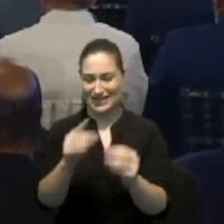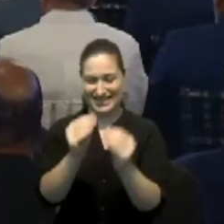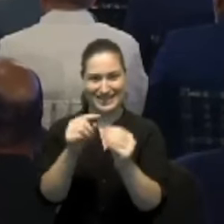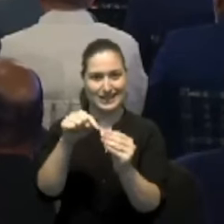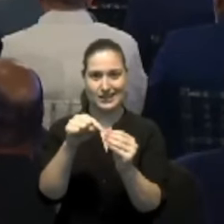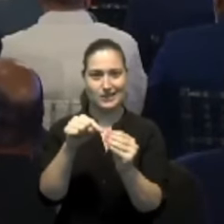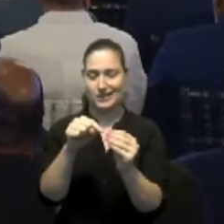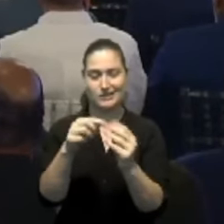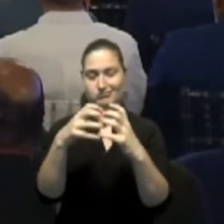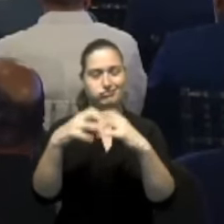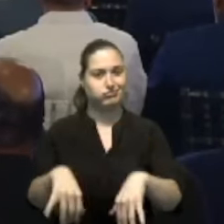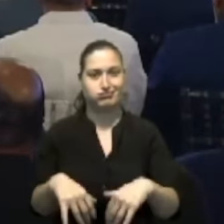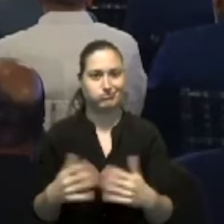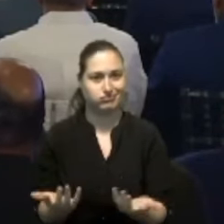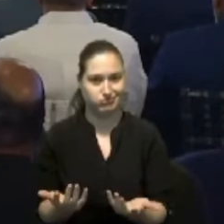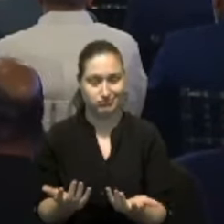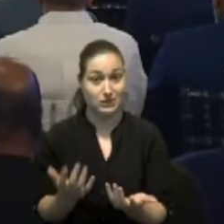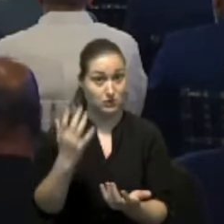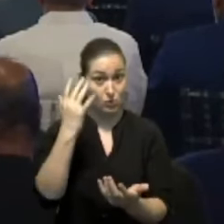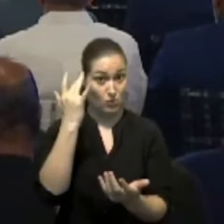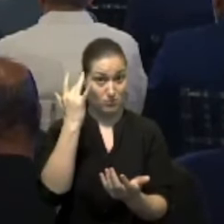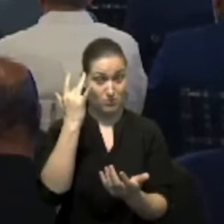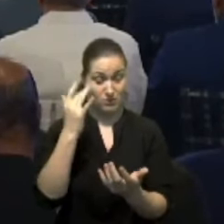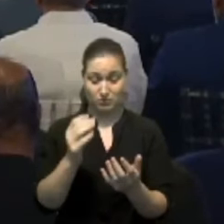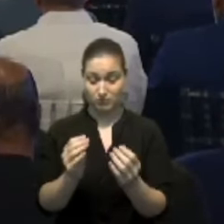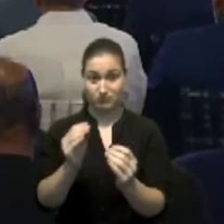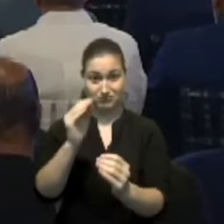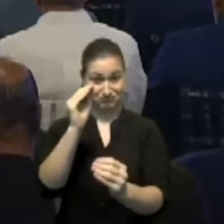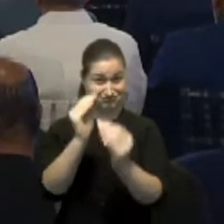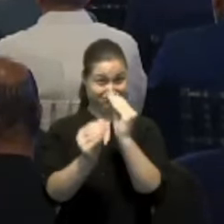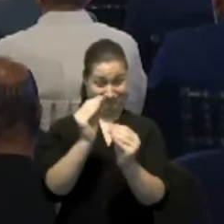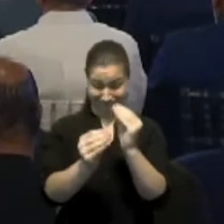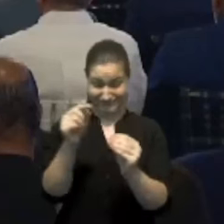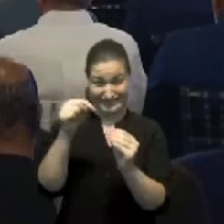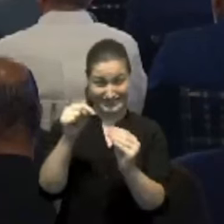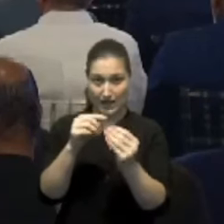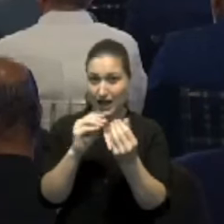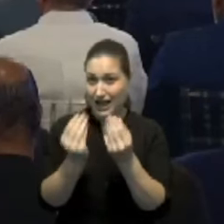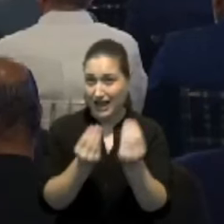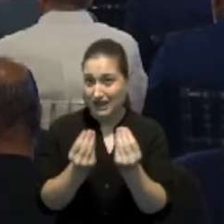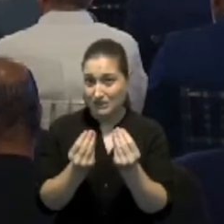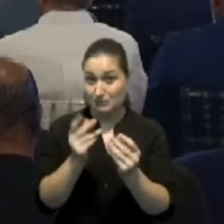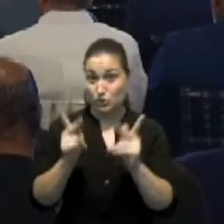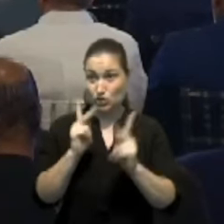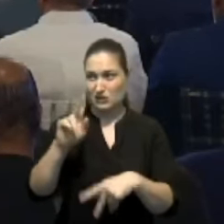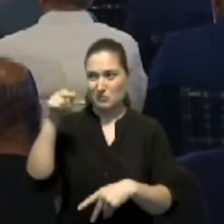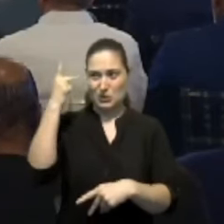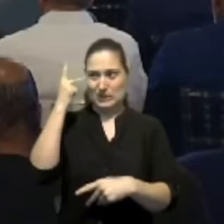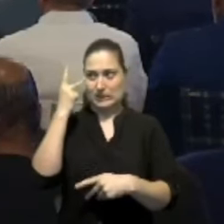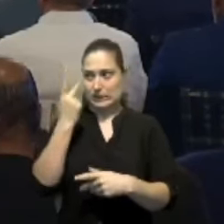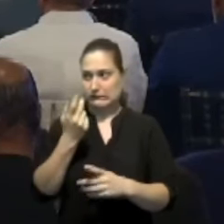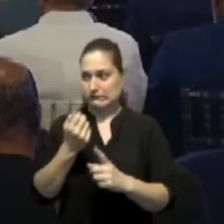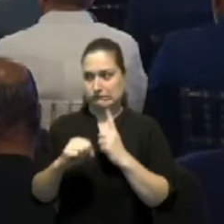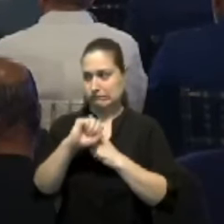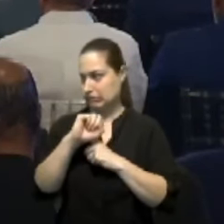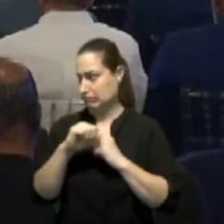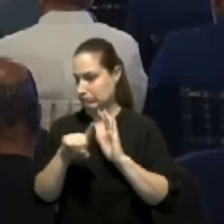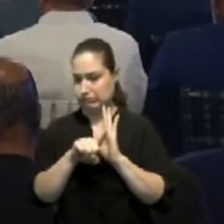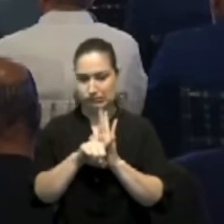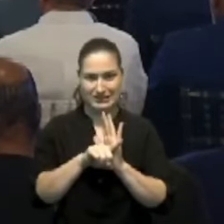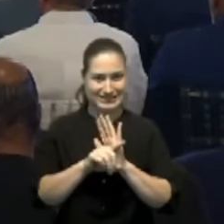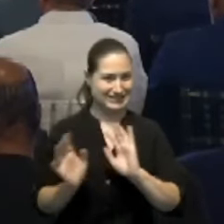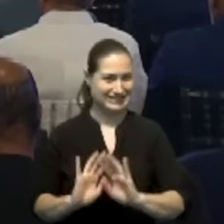porque la misma implicaba decisiones políticamente no agradables. Promover